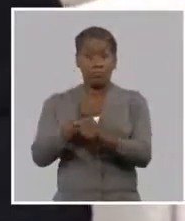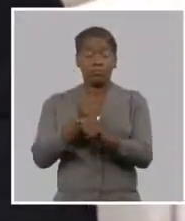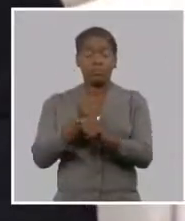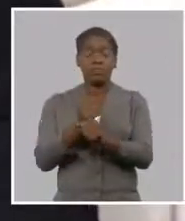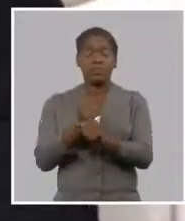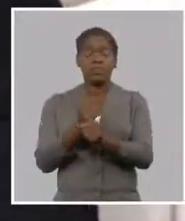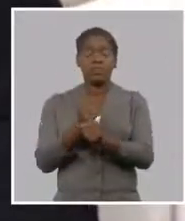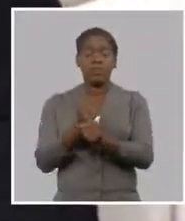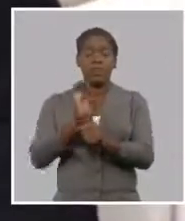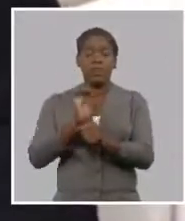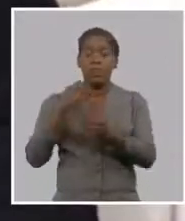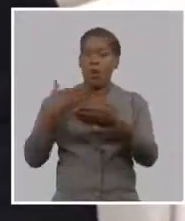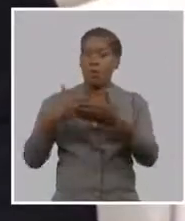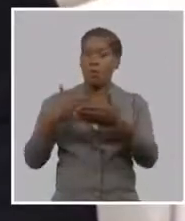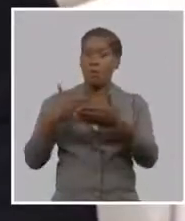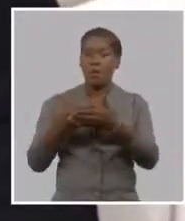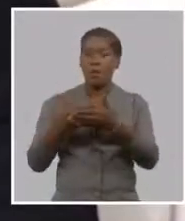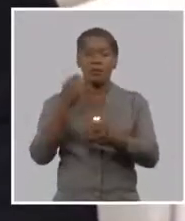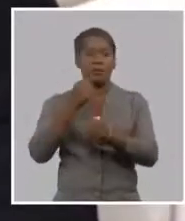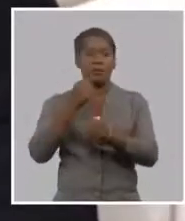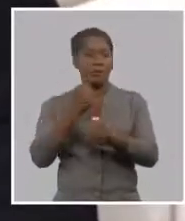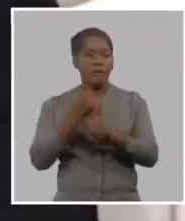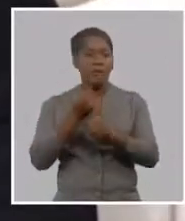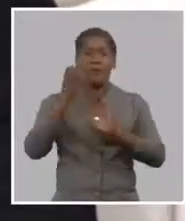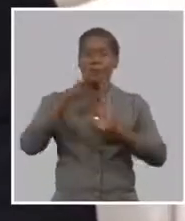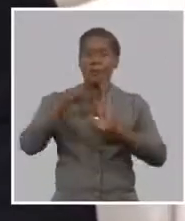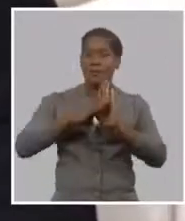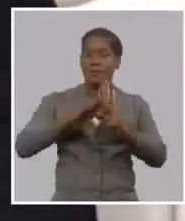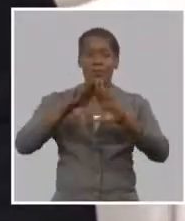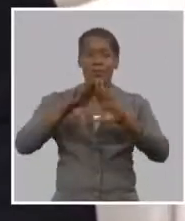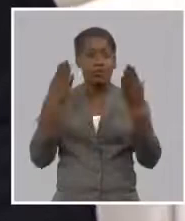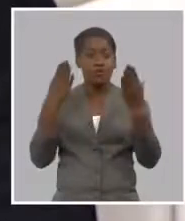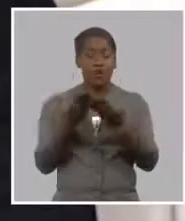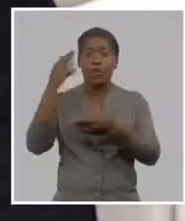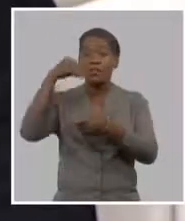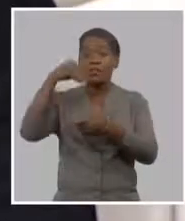con la implementación de las medidas recientemente aprobadas es decir